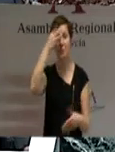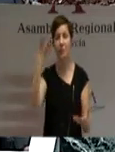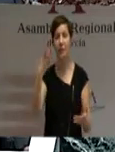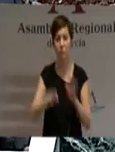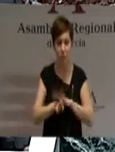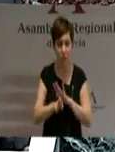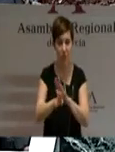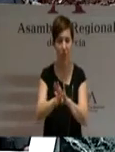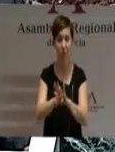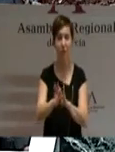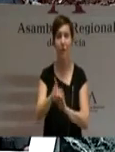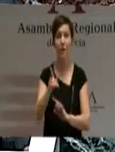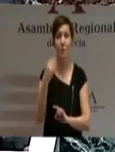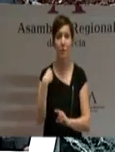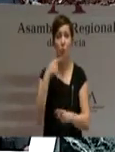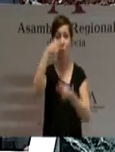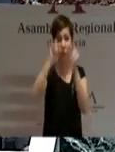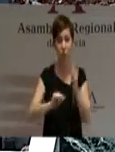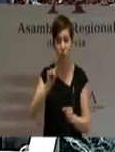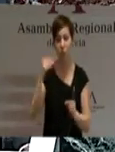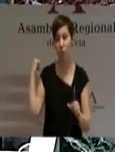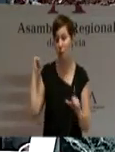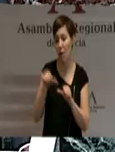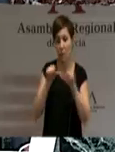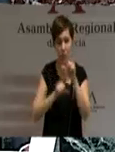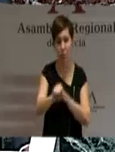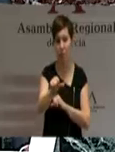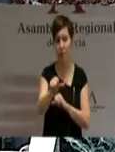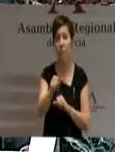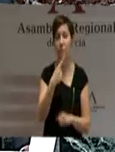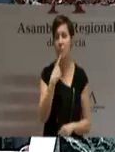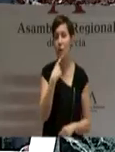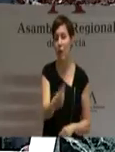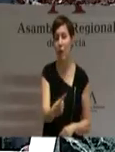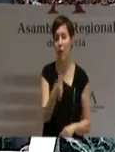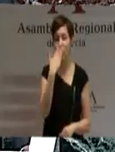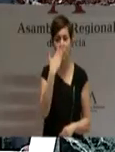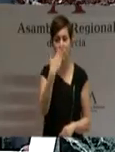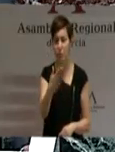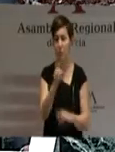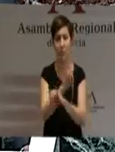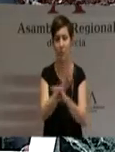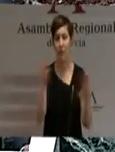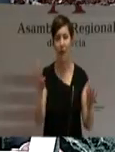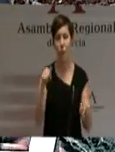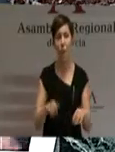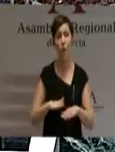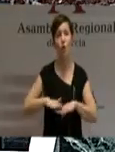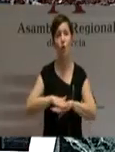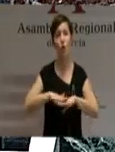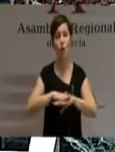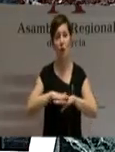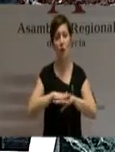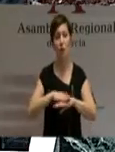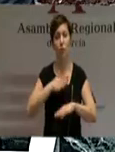mantener la contención presupuestaria practicada en los últimos años? Tengo que afirmar con rotundidad que el Gobierno, que conforme,